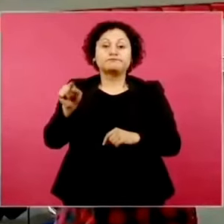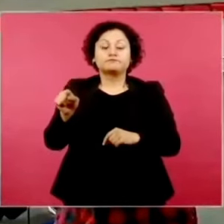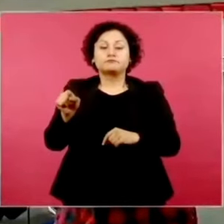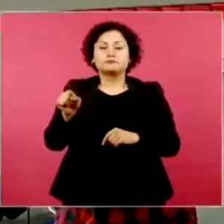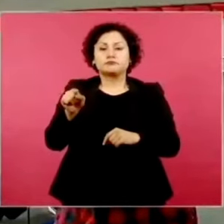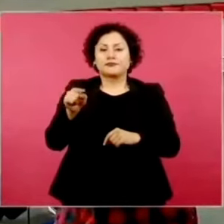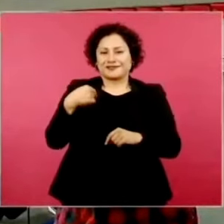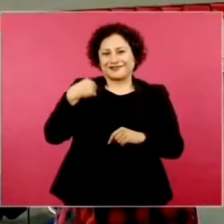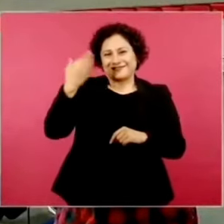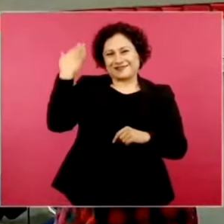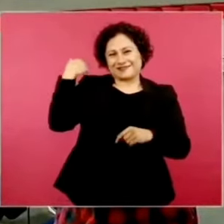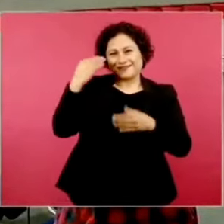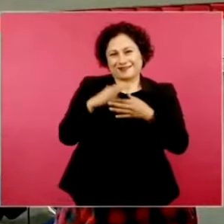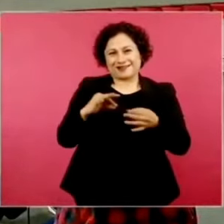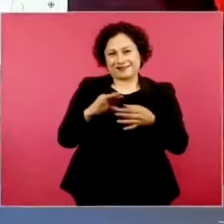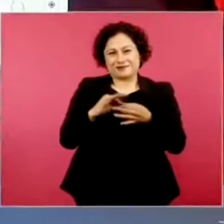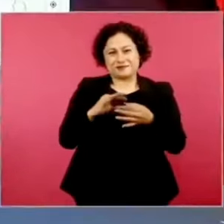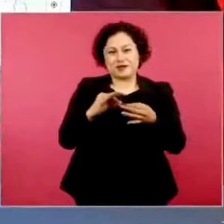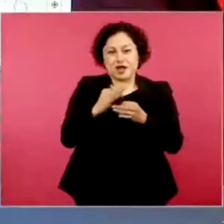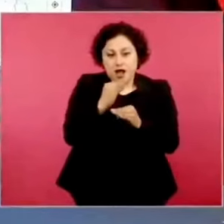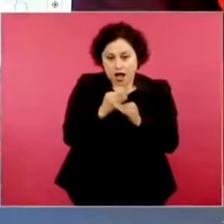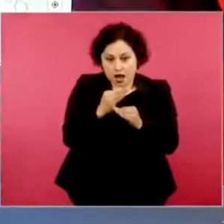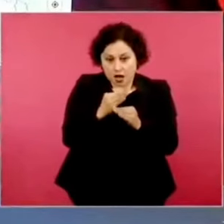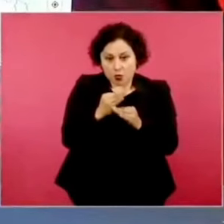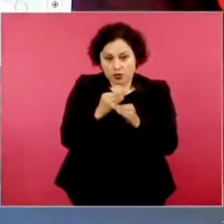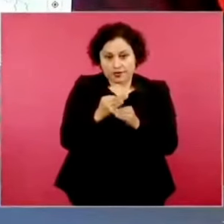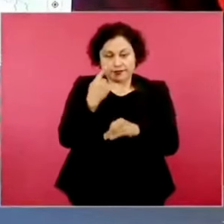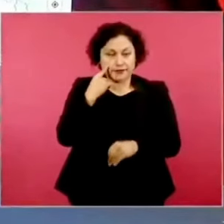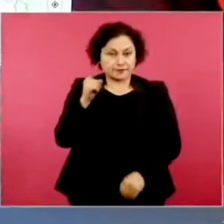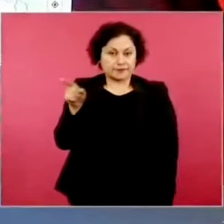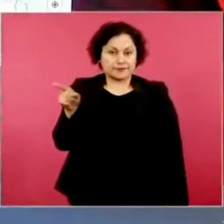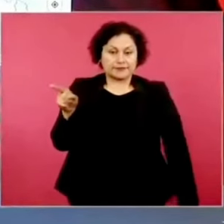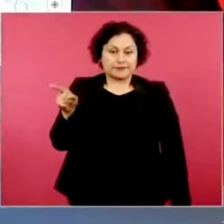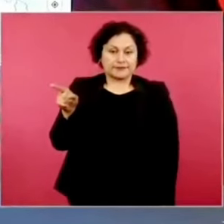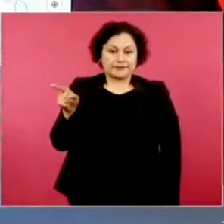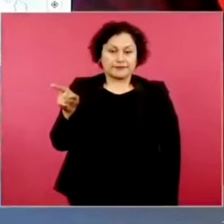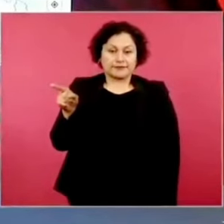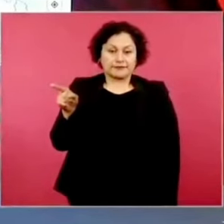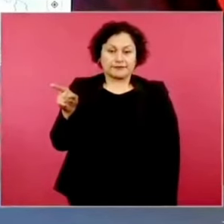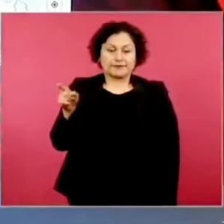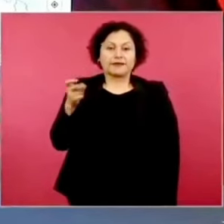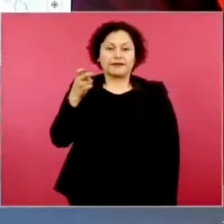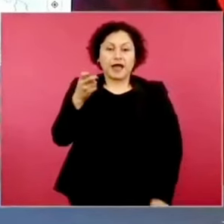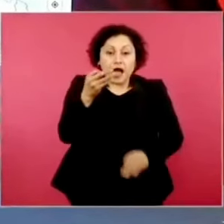aquí, una carretera,